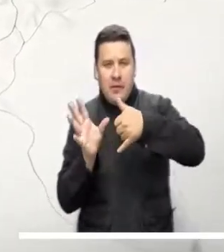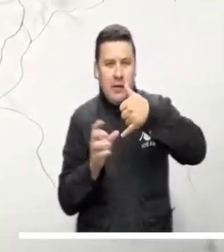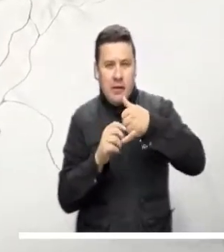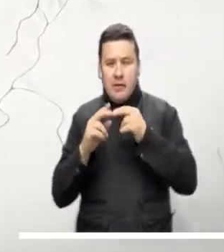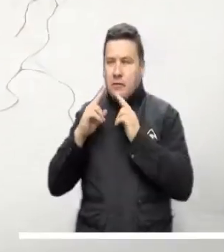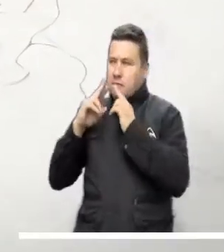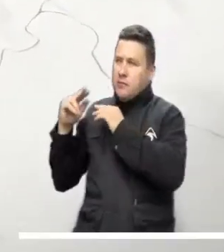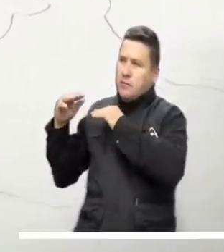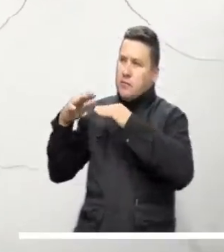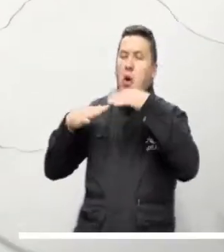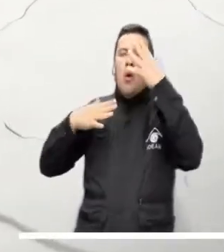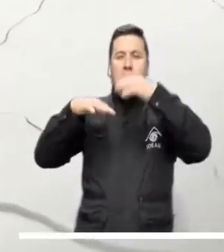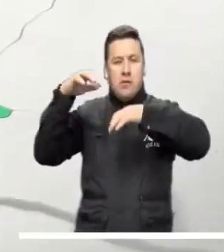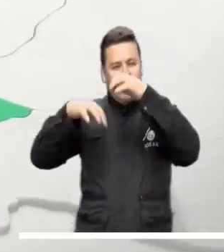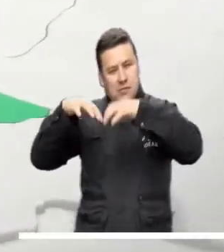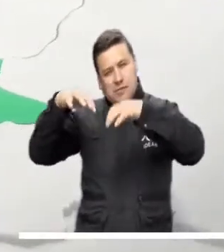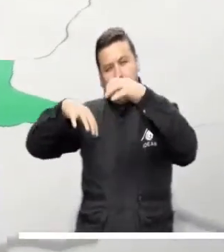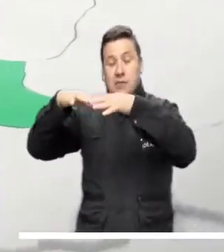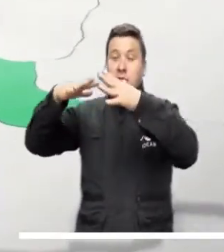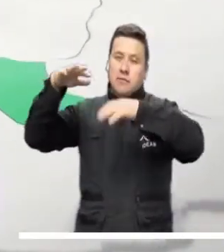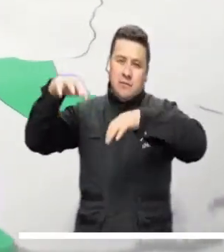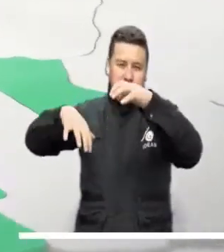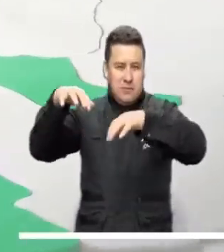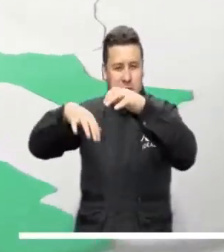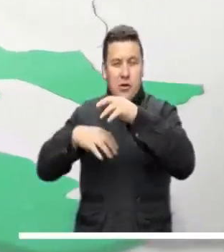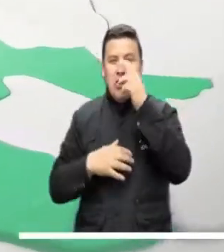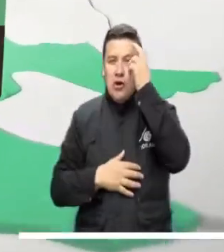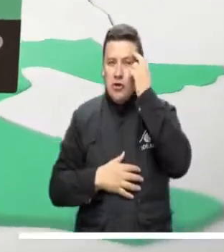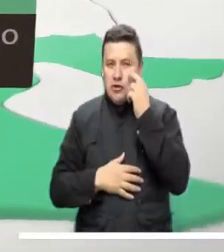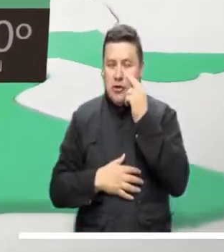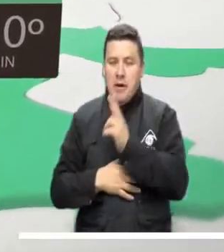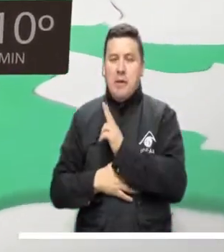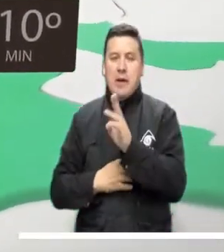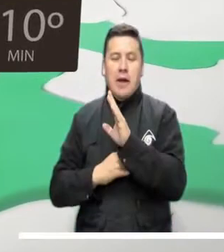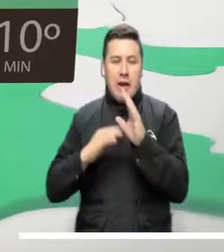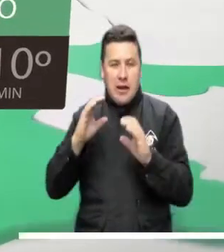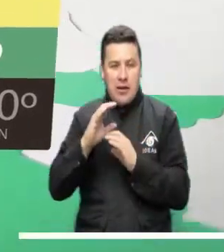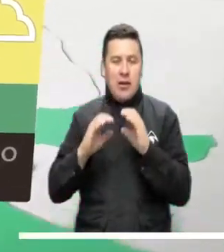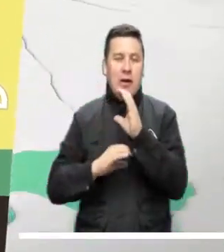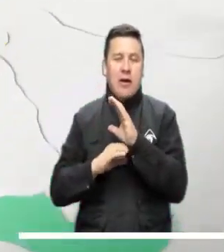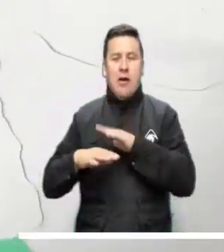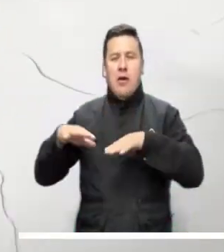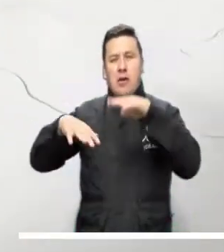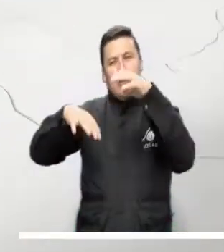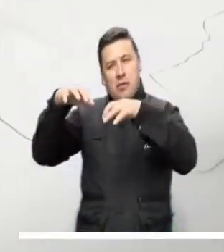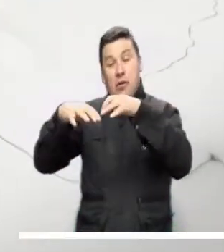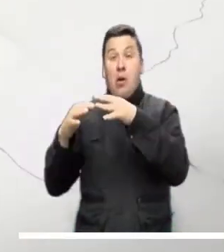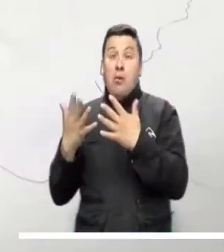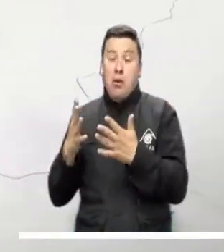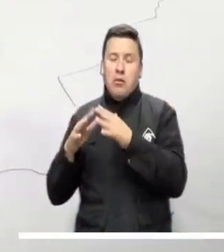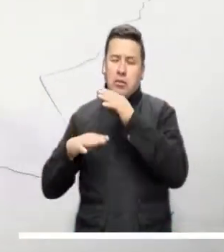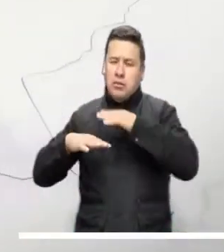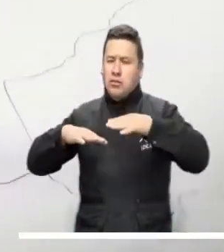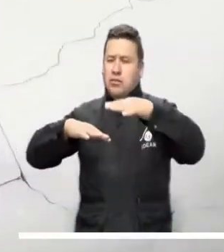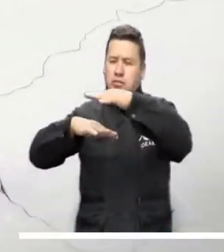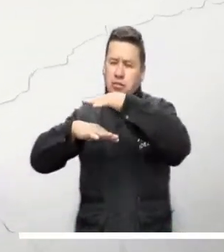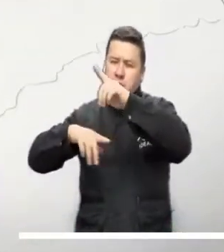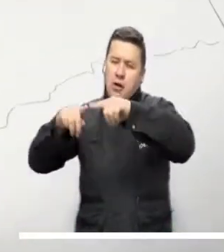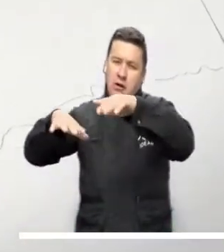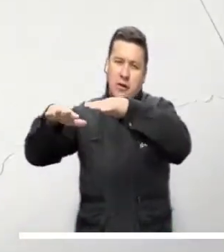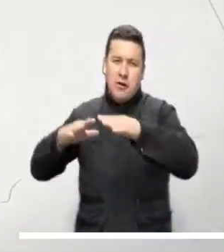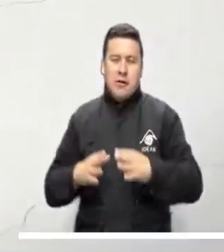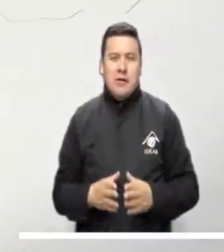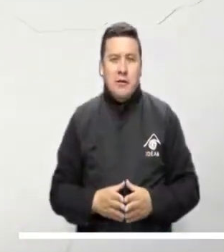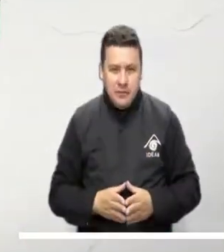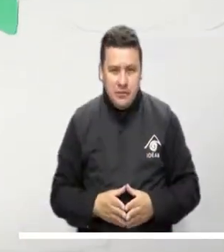nubosidad y tiempo pasado por lluvias. En zonas del litoral del Valle del Cauca y sur de Chocó, para la región andina se esperan lluvias de